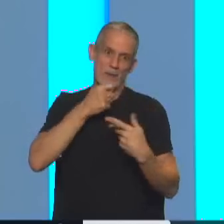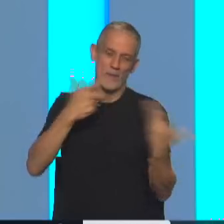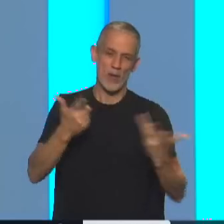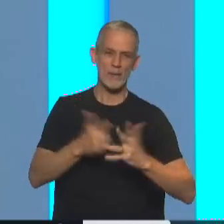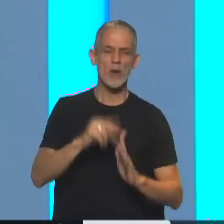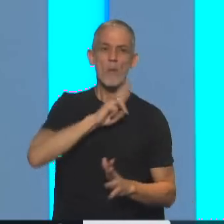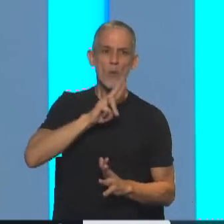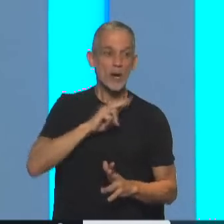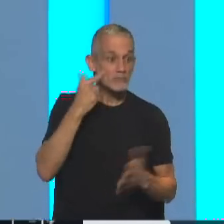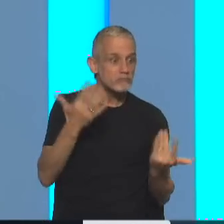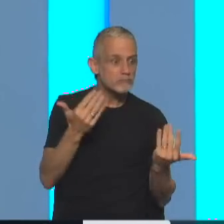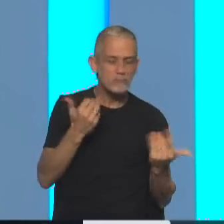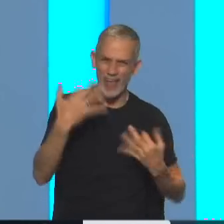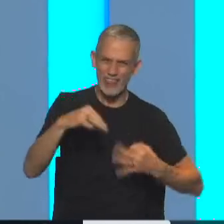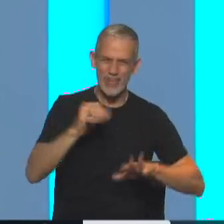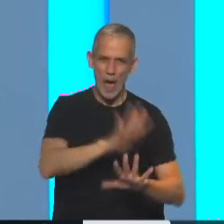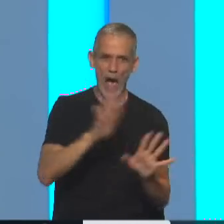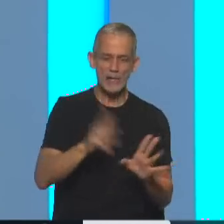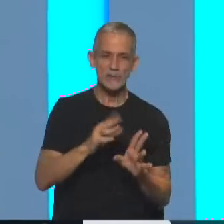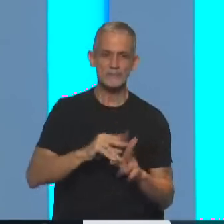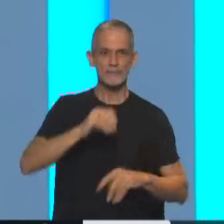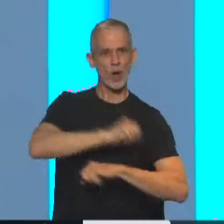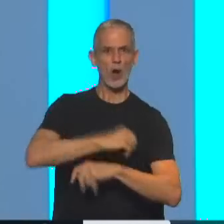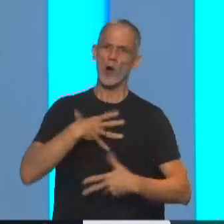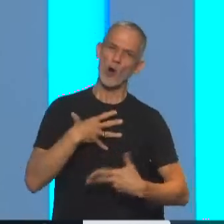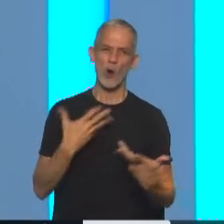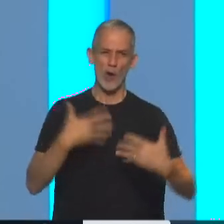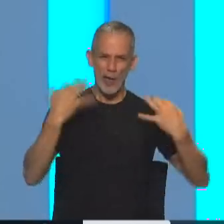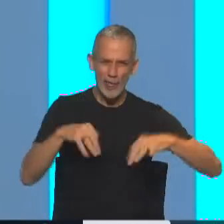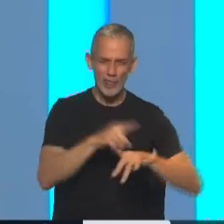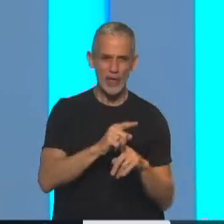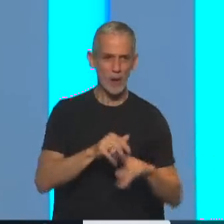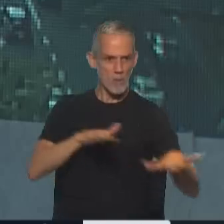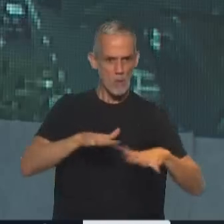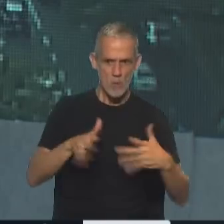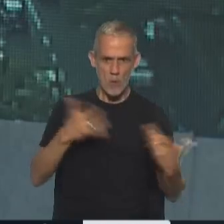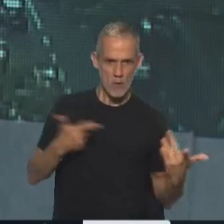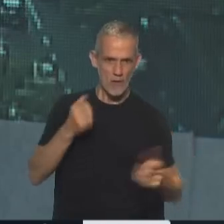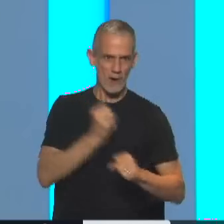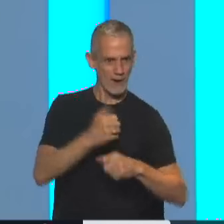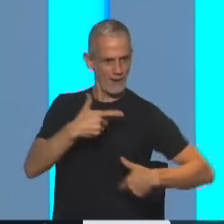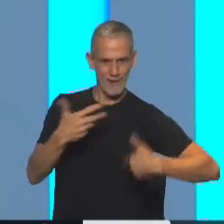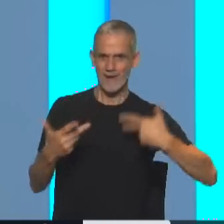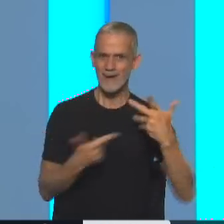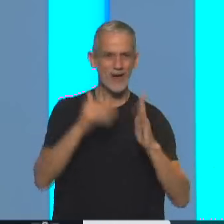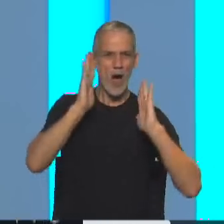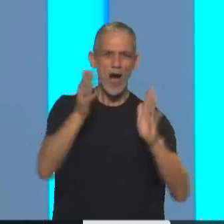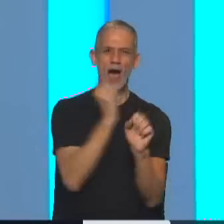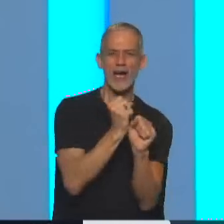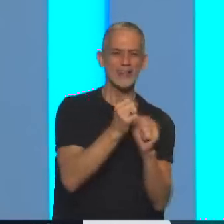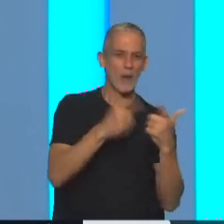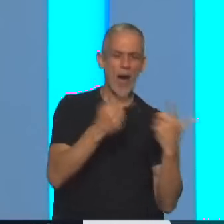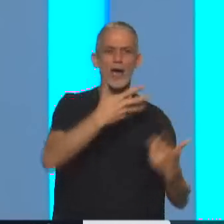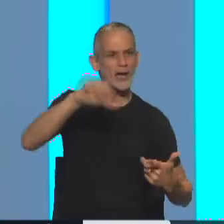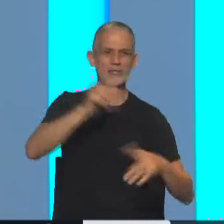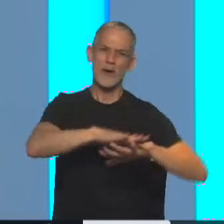se le exige siempre a la mujer que tenga determinadas conductas, que sea activa, que trabaje, que sea una mujer fiel, que sea abnegada, que lleva a los